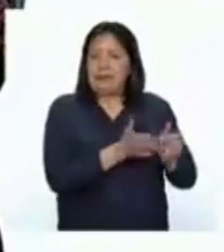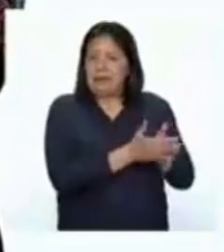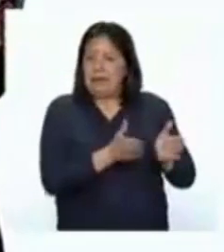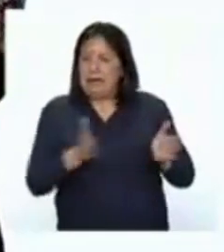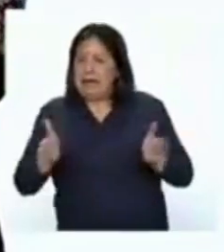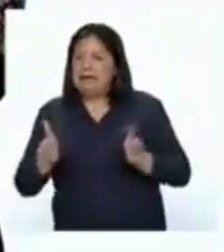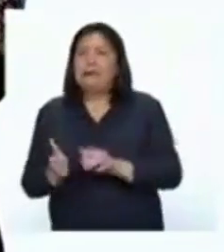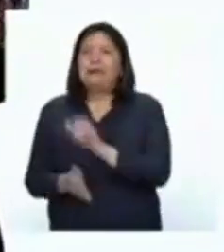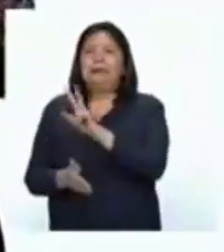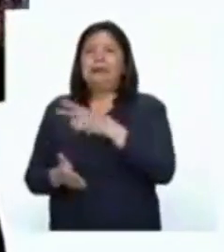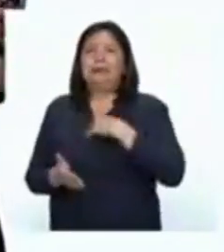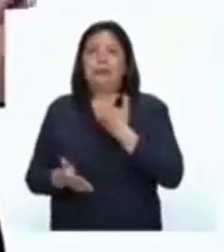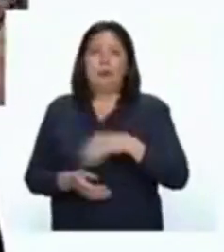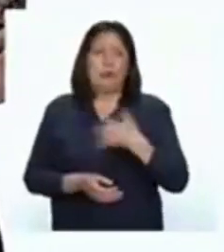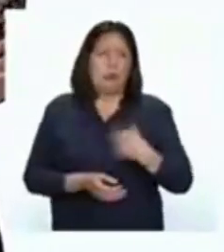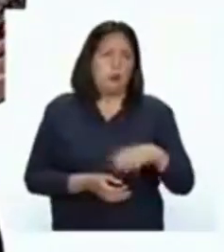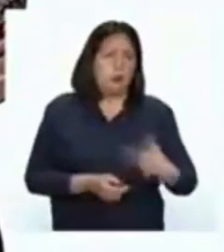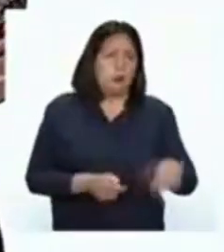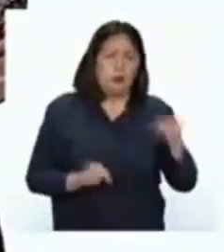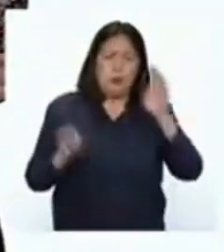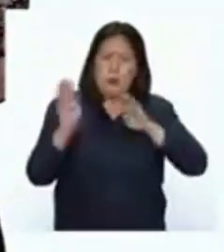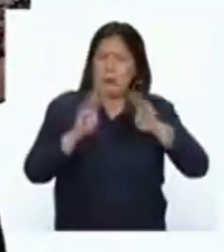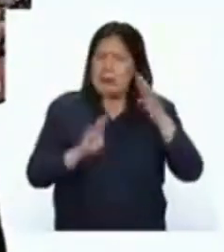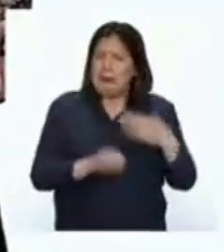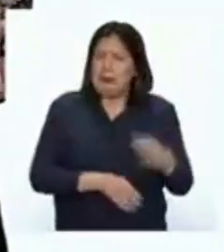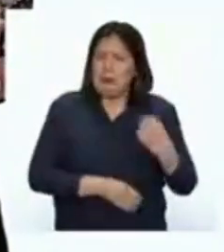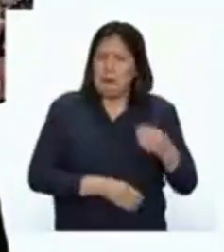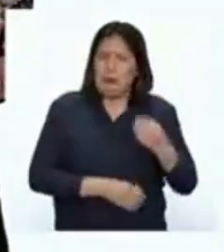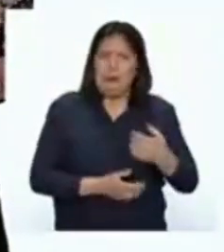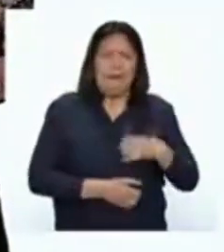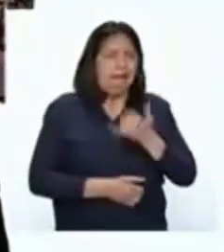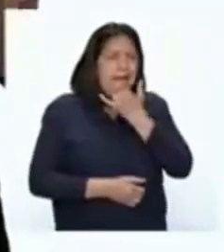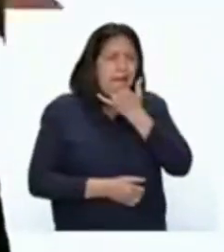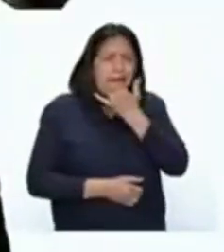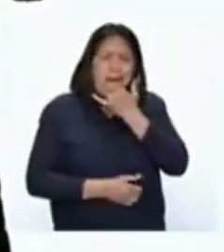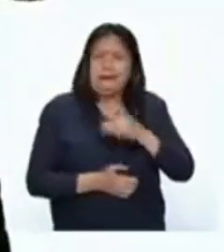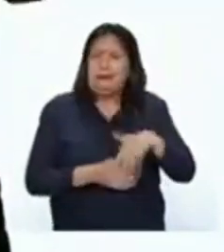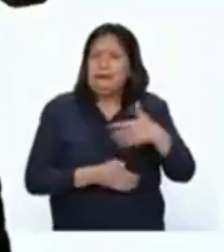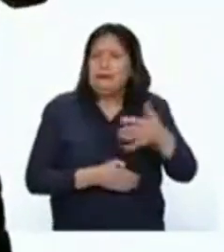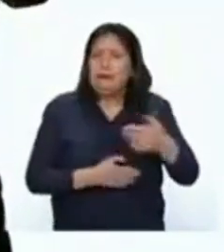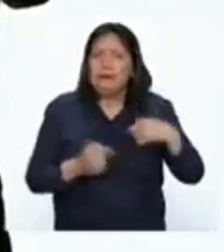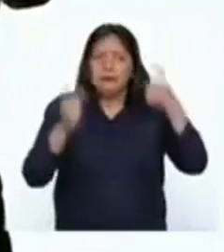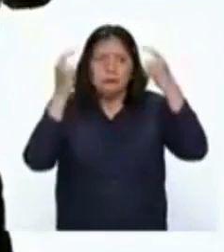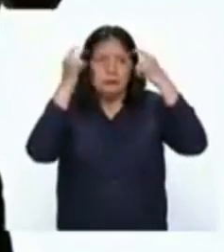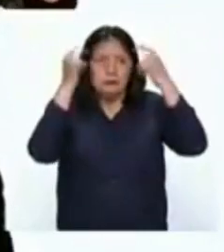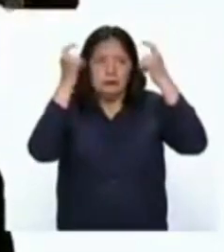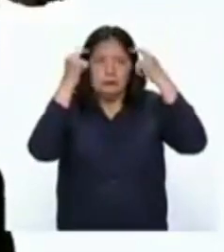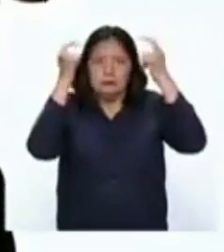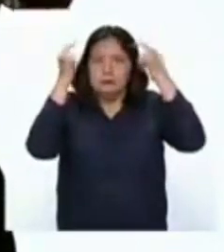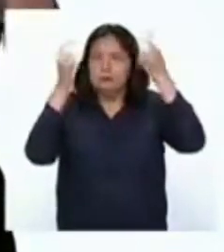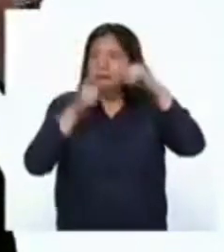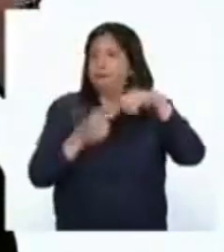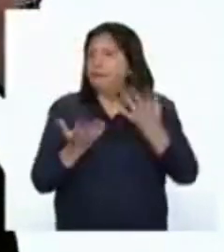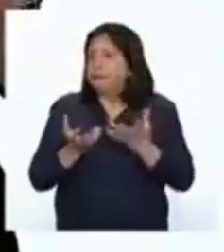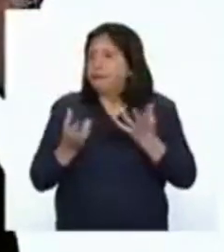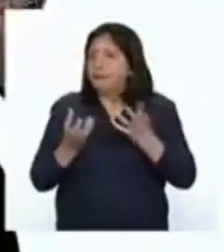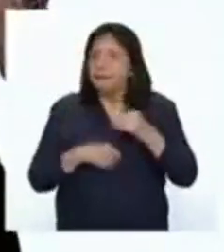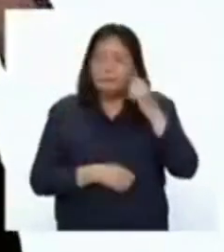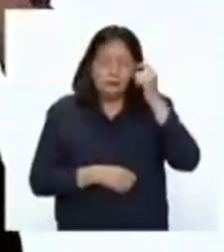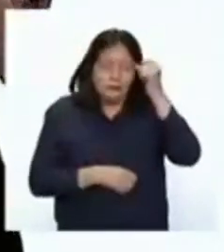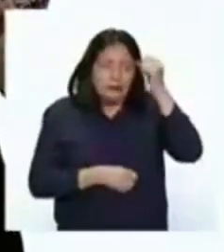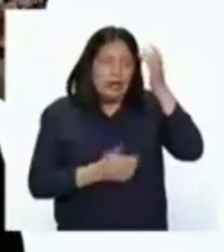años. Esto genera mucha preocupación debido a que sus consecuencias afectan el desarrollo de niñas y niños a nivel